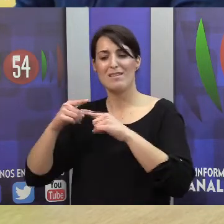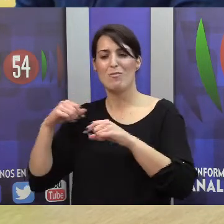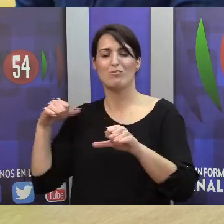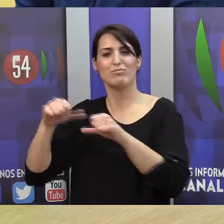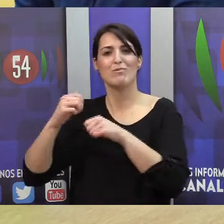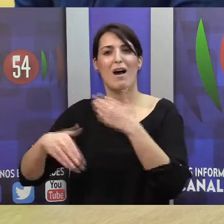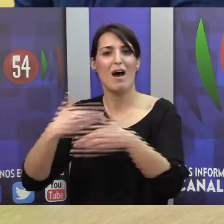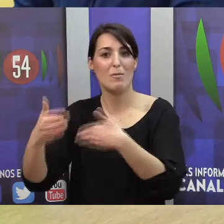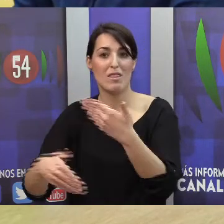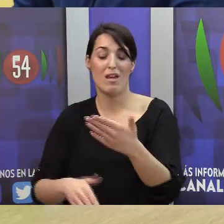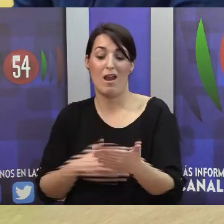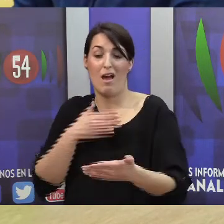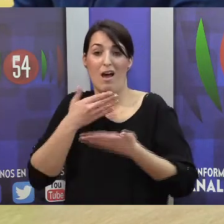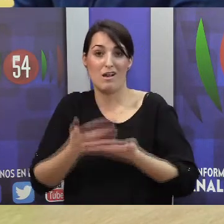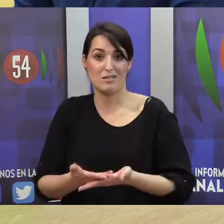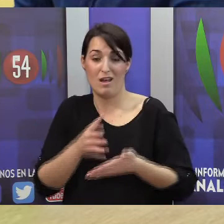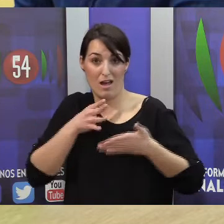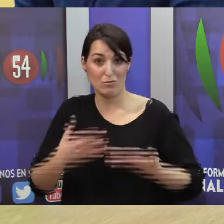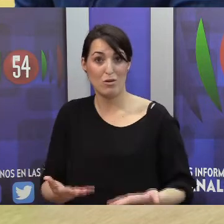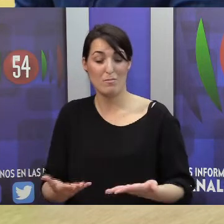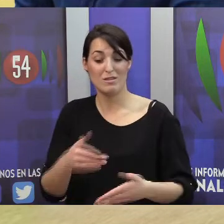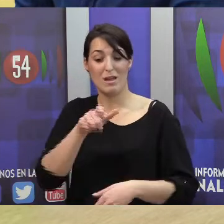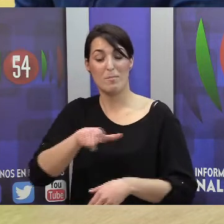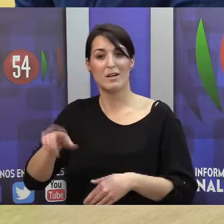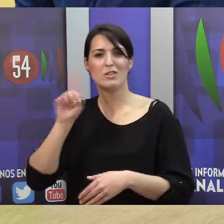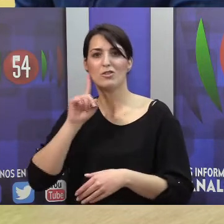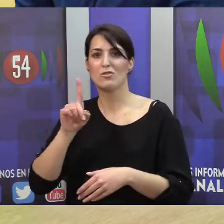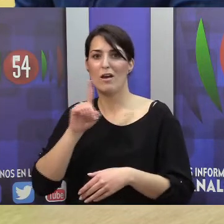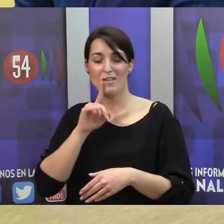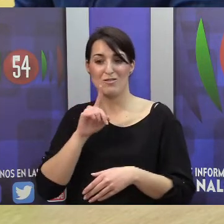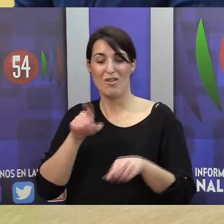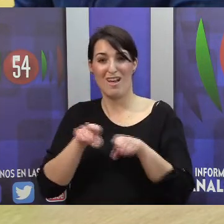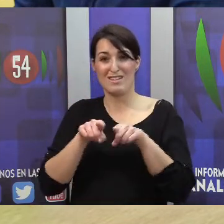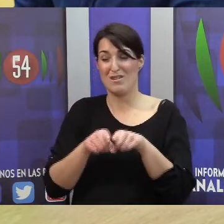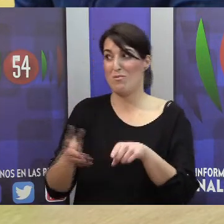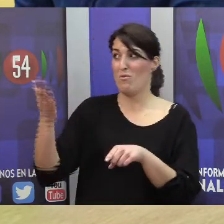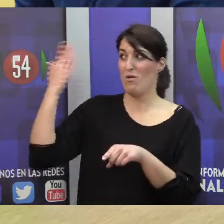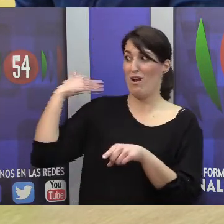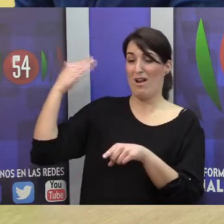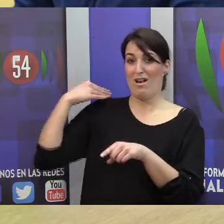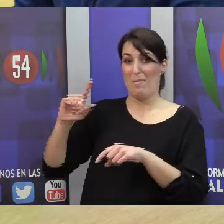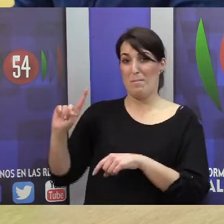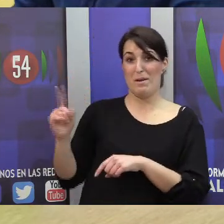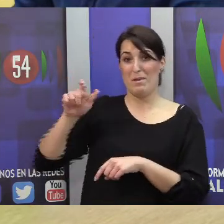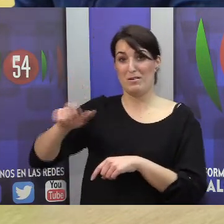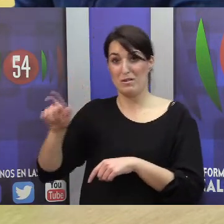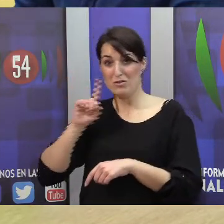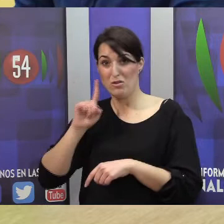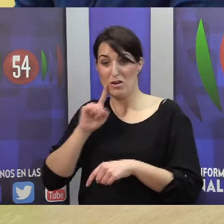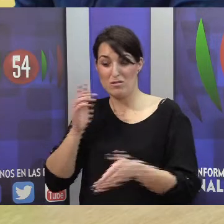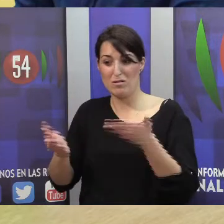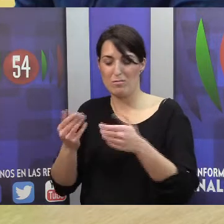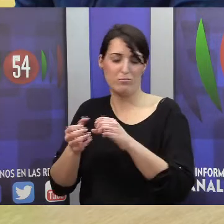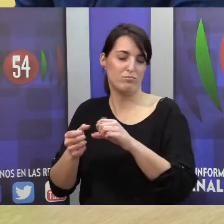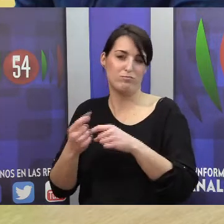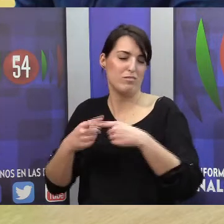estos días, en que las personas sordas no tienen nada que ver con aquellas primeras que conocimos, ha habido tramos de